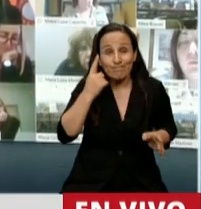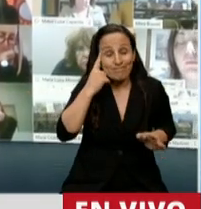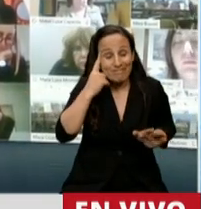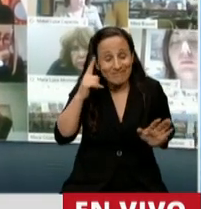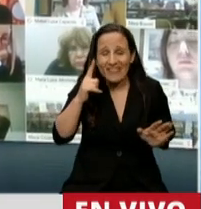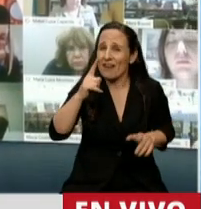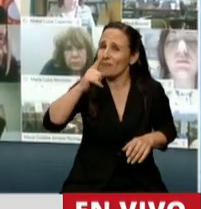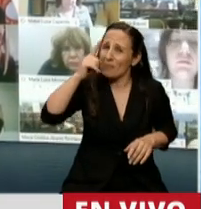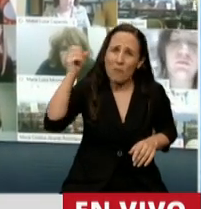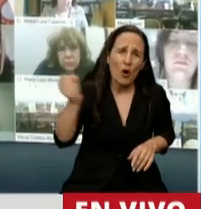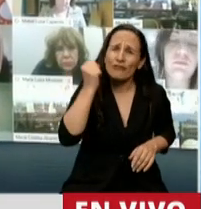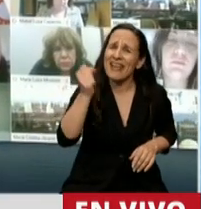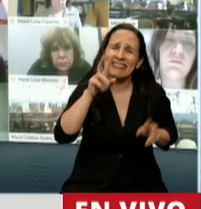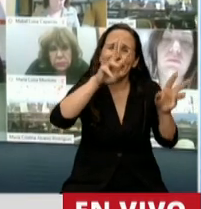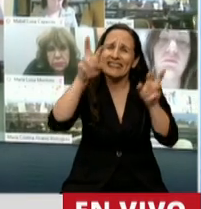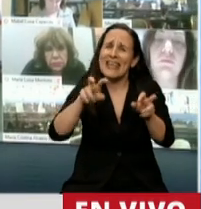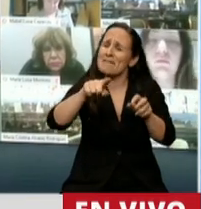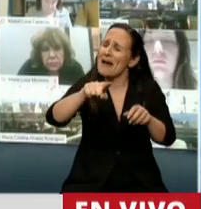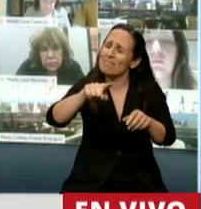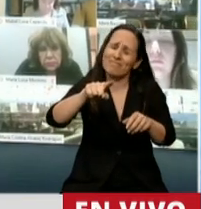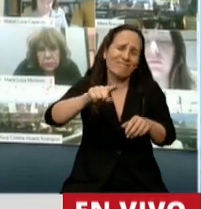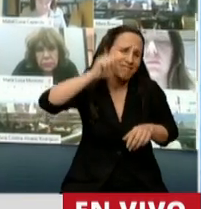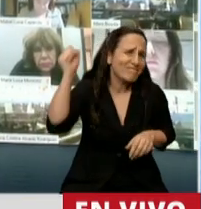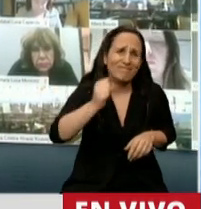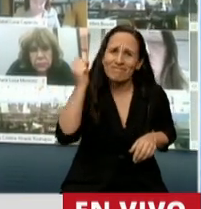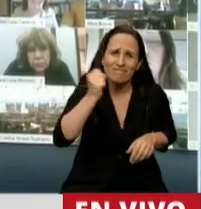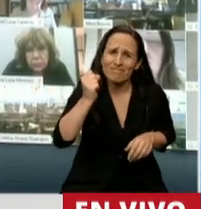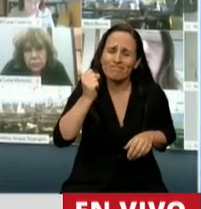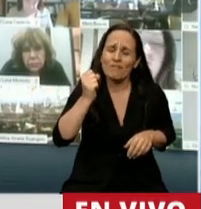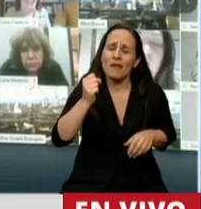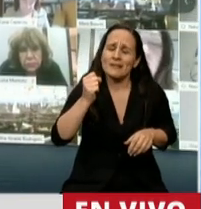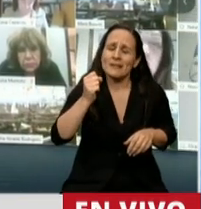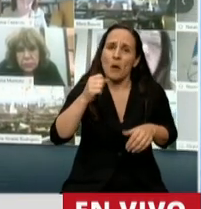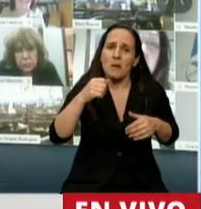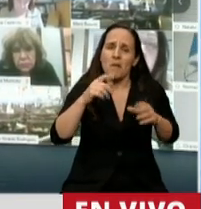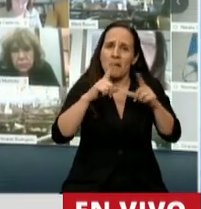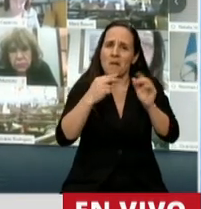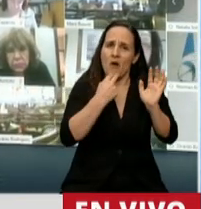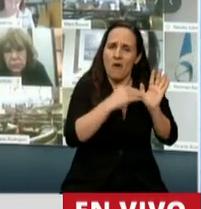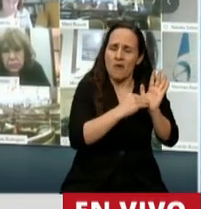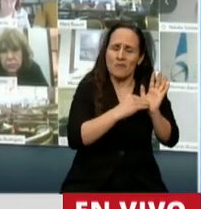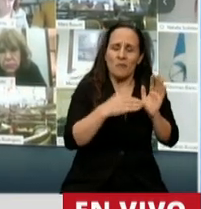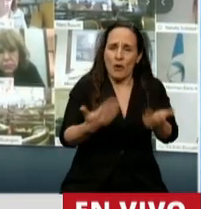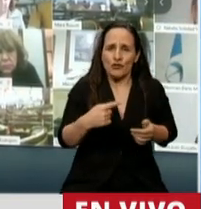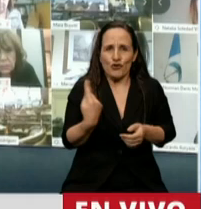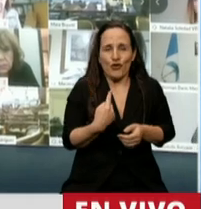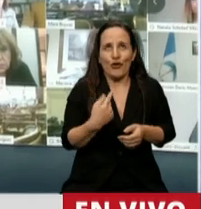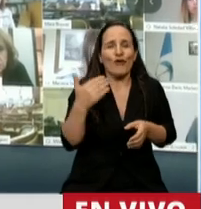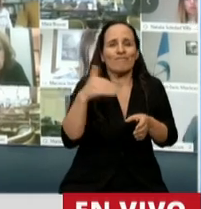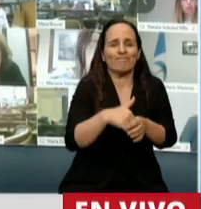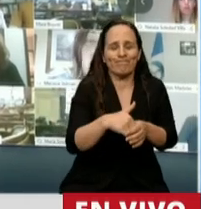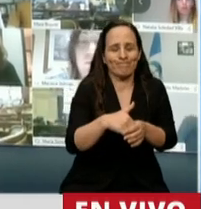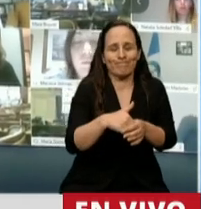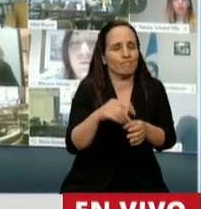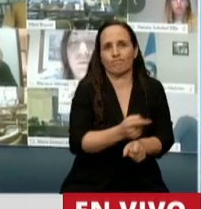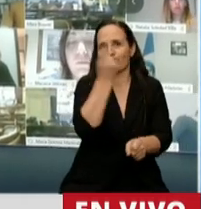muy importante. Este es el núcleo central por el cual nosotros no podemos coincidir en